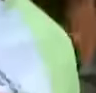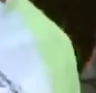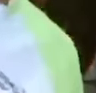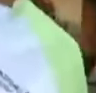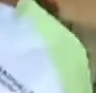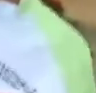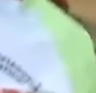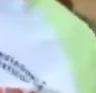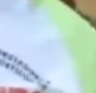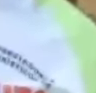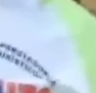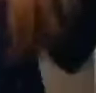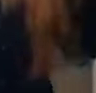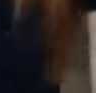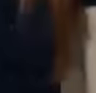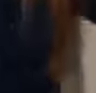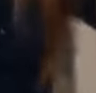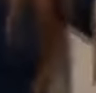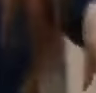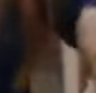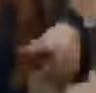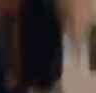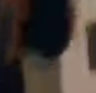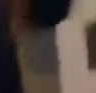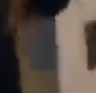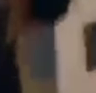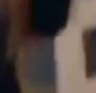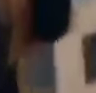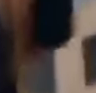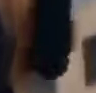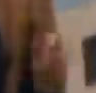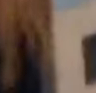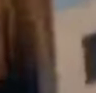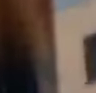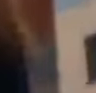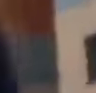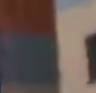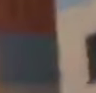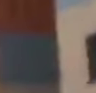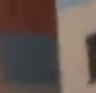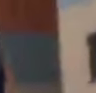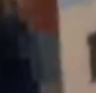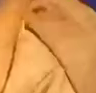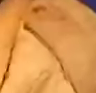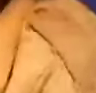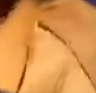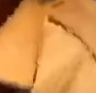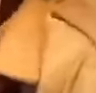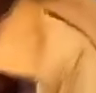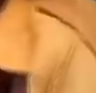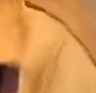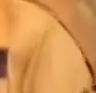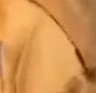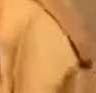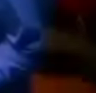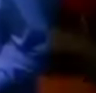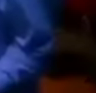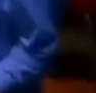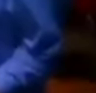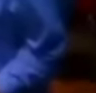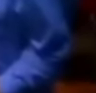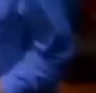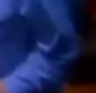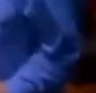amor y una tierra por los dioses bendecida donde hay